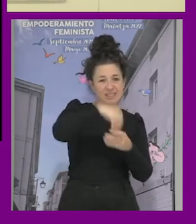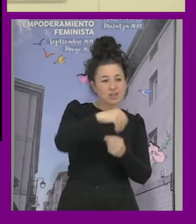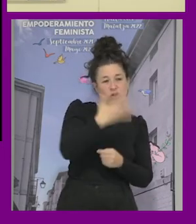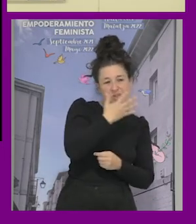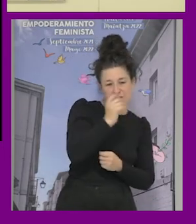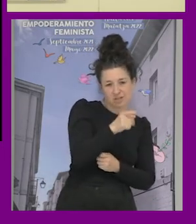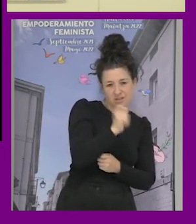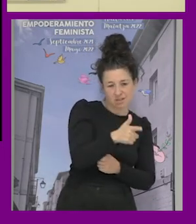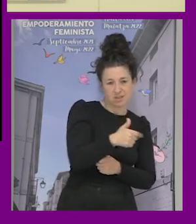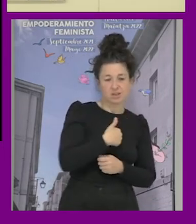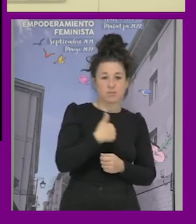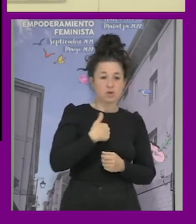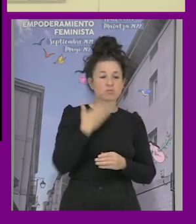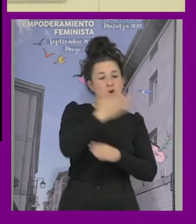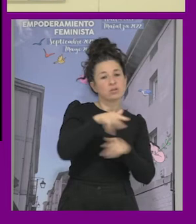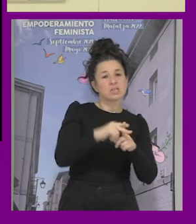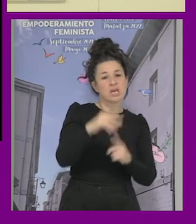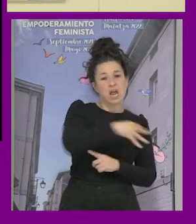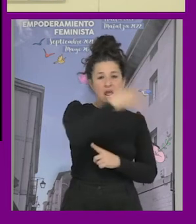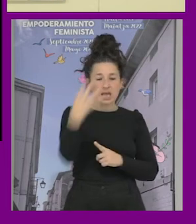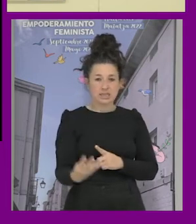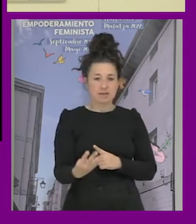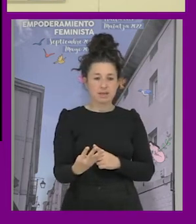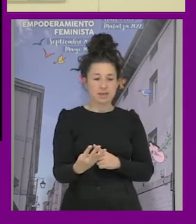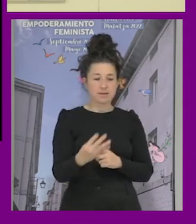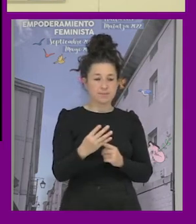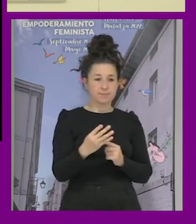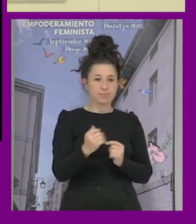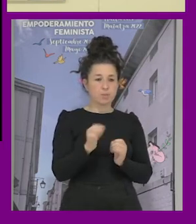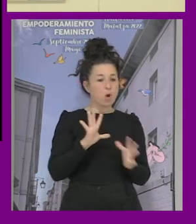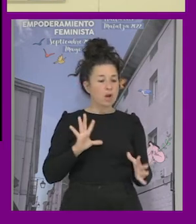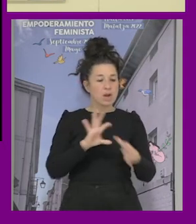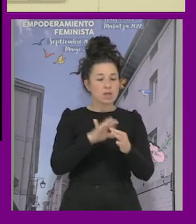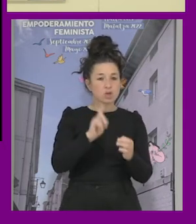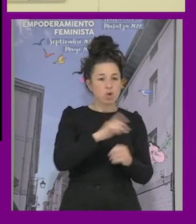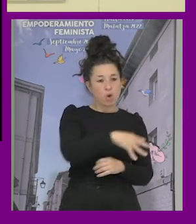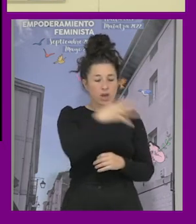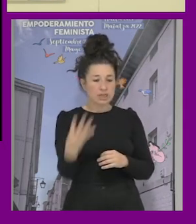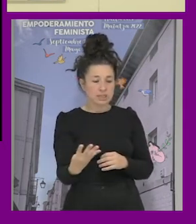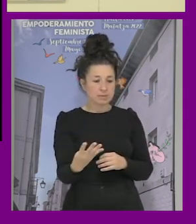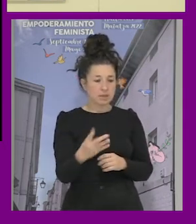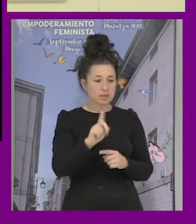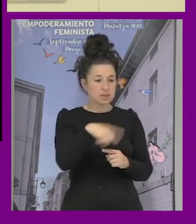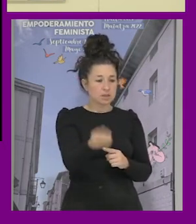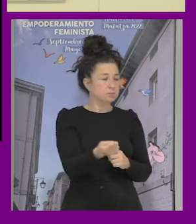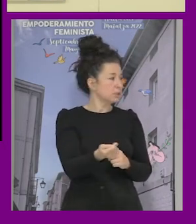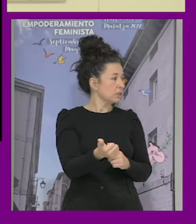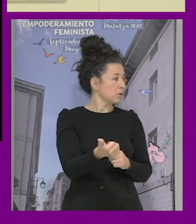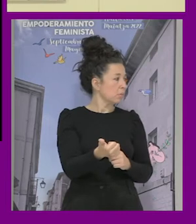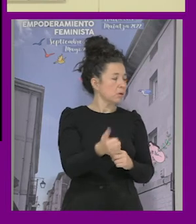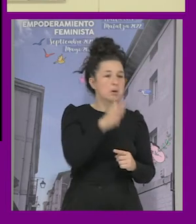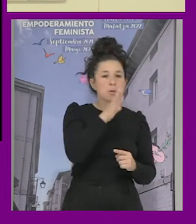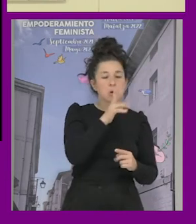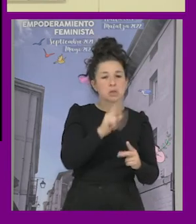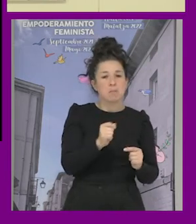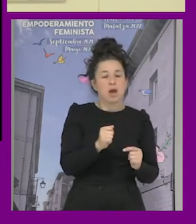evalúo solo mis talleres LGTBI por lo que generan en relación a lo LGTBI a mí que aumente el estigma por temas de clase